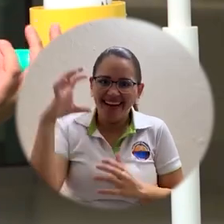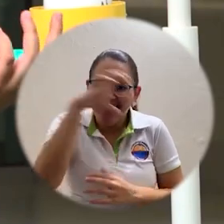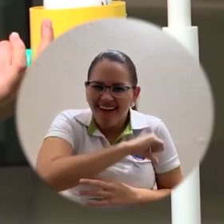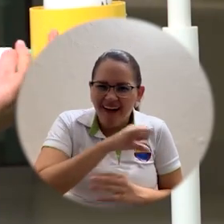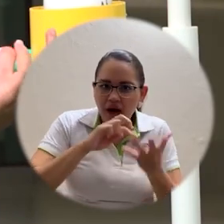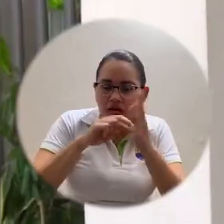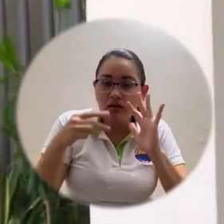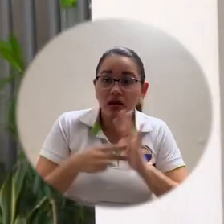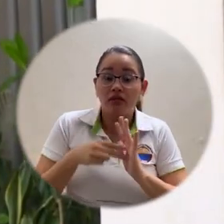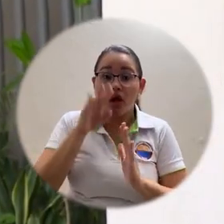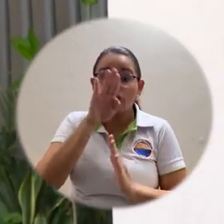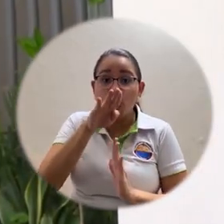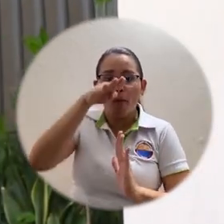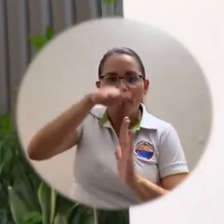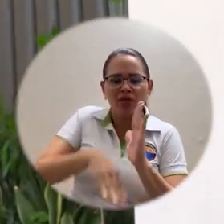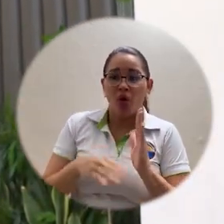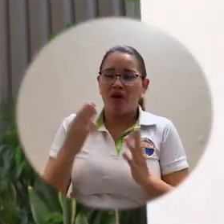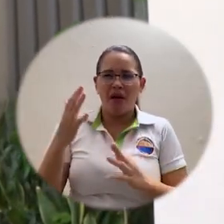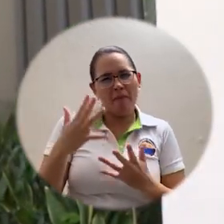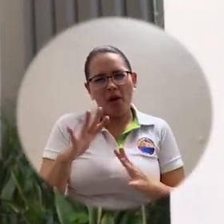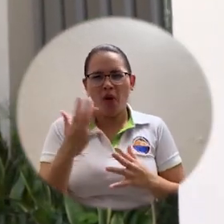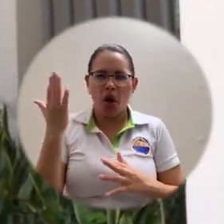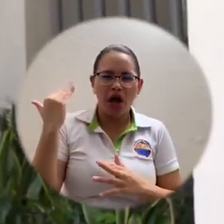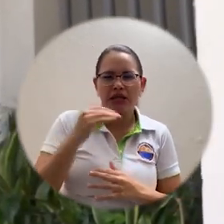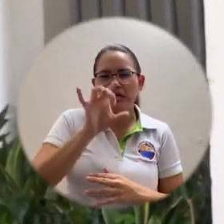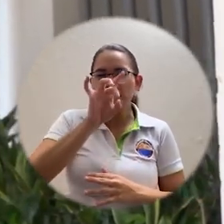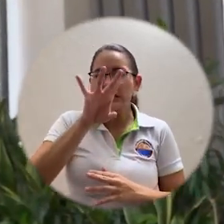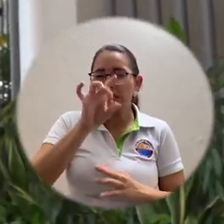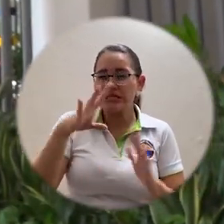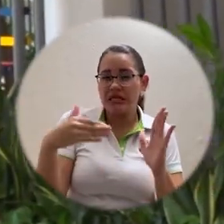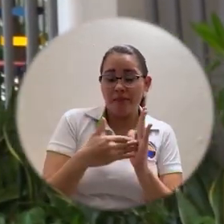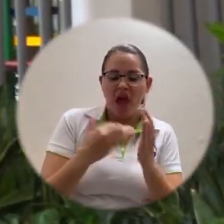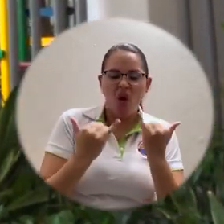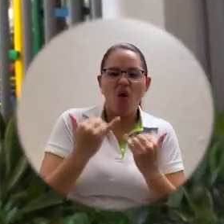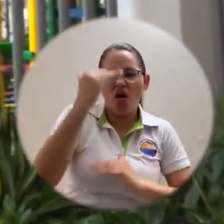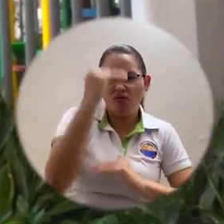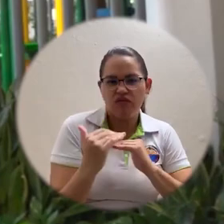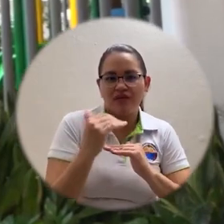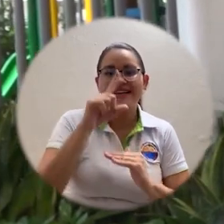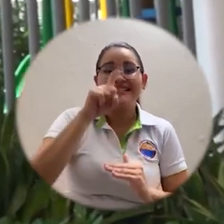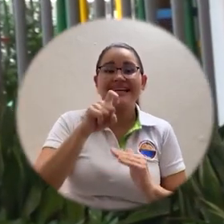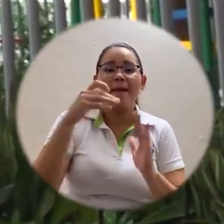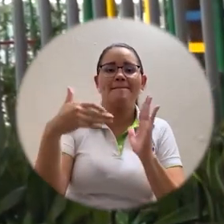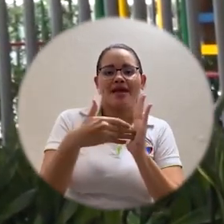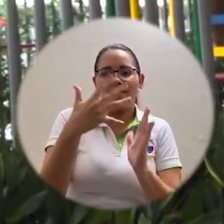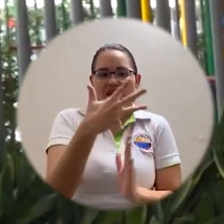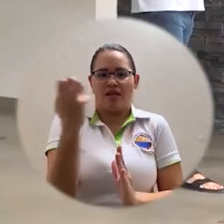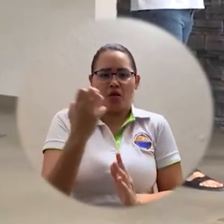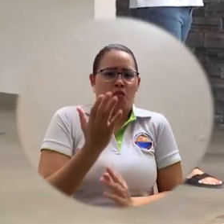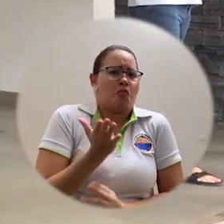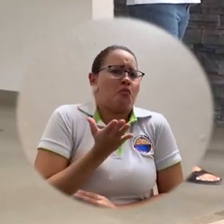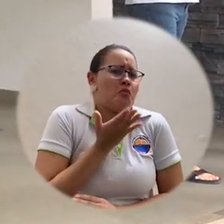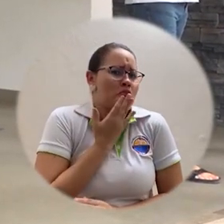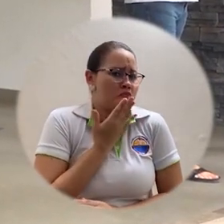decir? Que aquí nos redujo a nosotros un costo de 15 mil, logramos dejarlo en 6 mil 500 pesos.